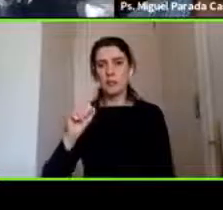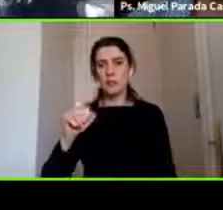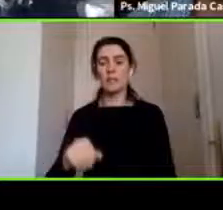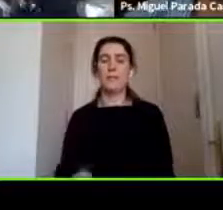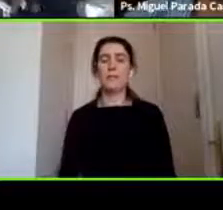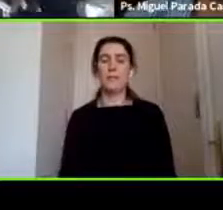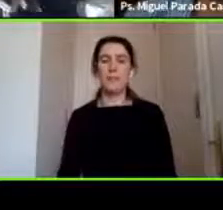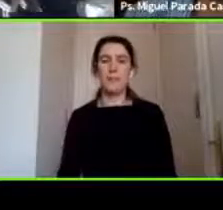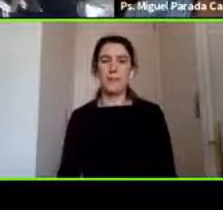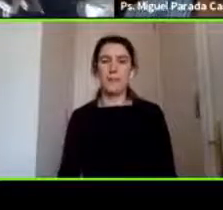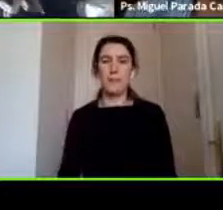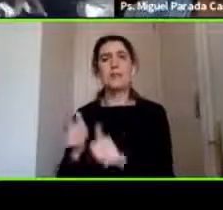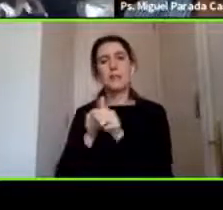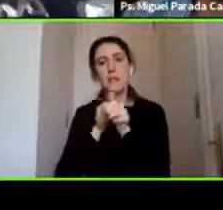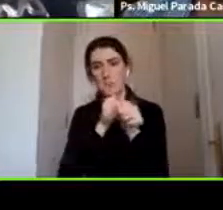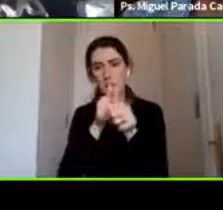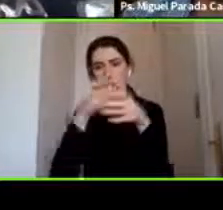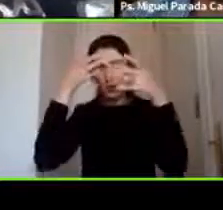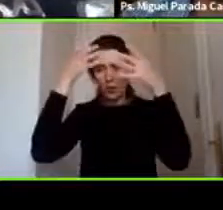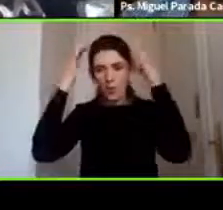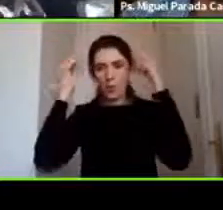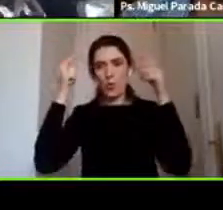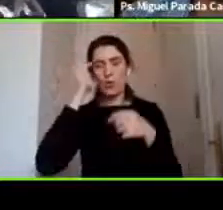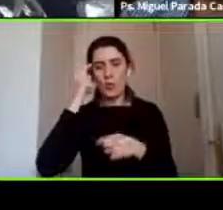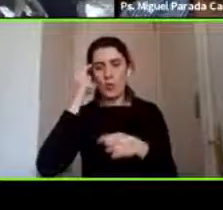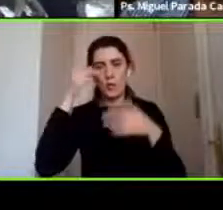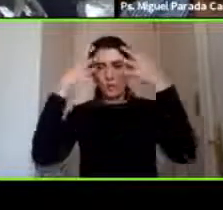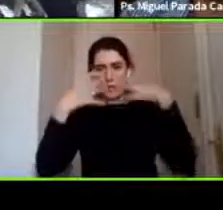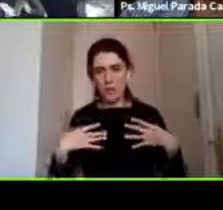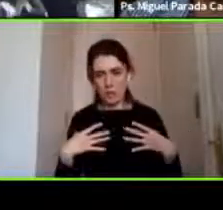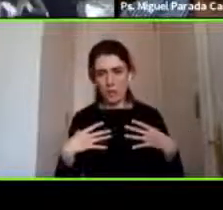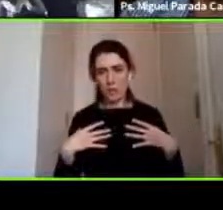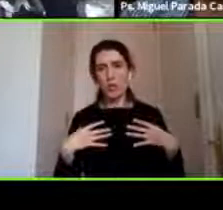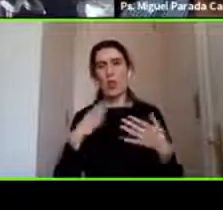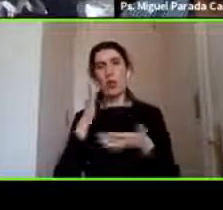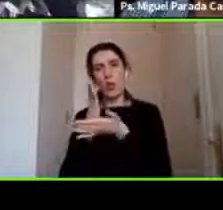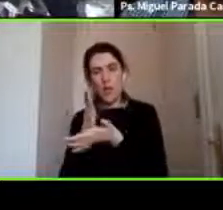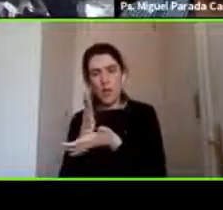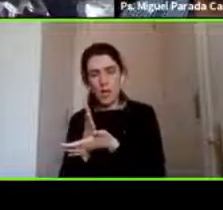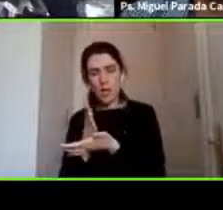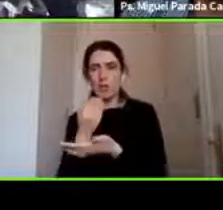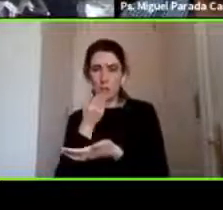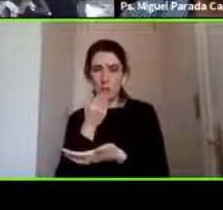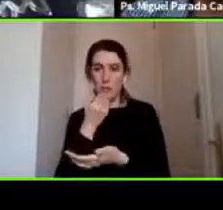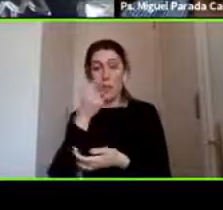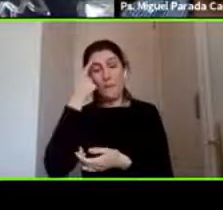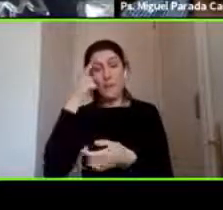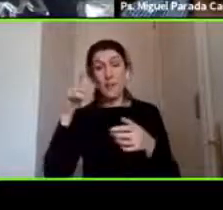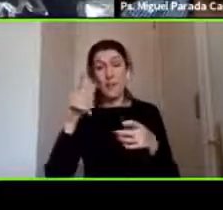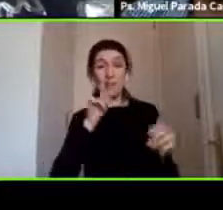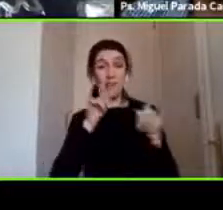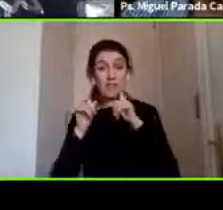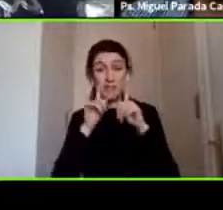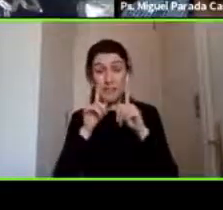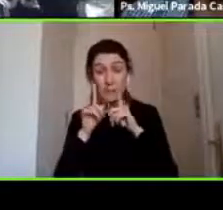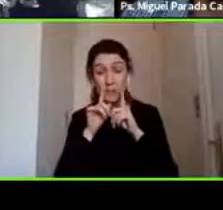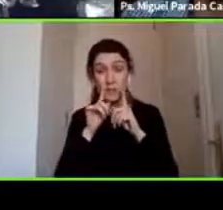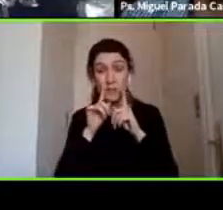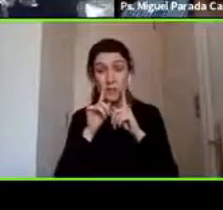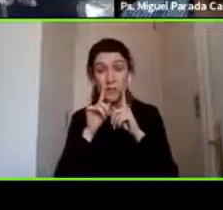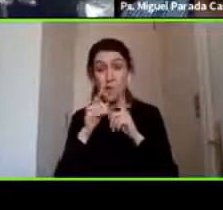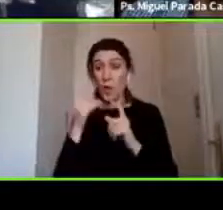neurocognitivo y físico motor colegio pero como examen que preguntan ahí efectivamente como de